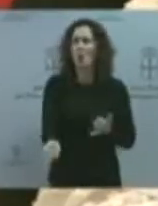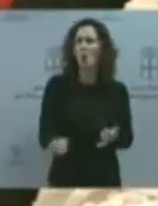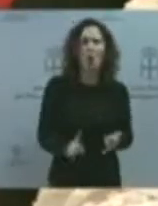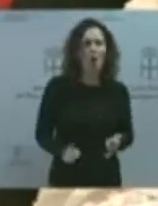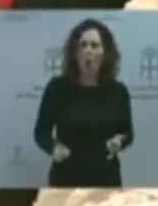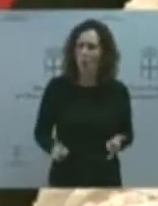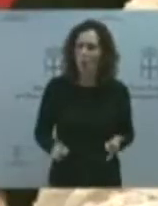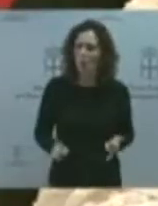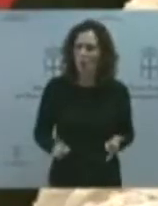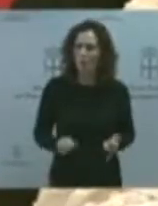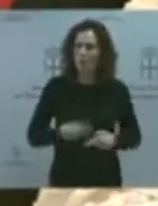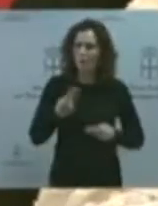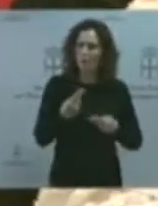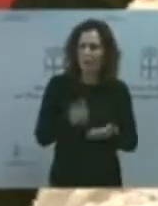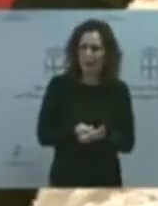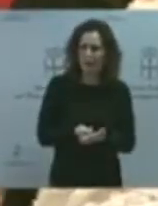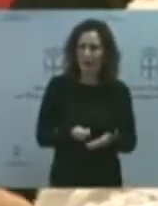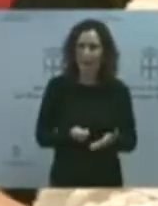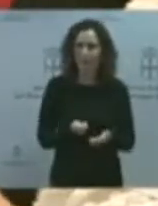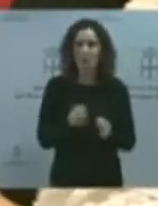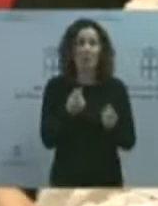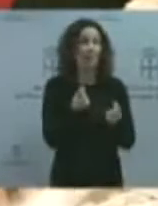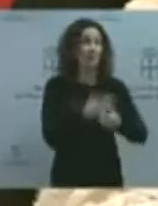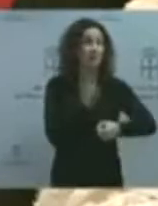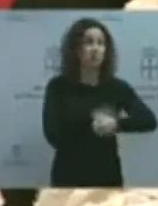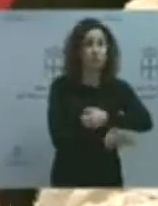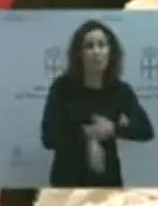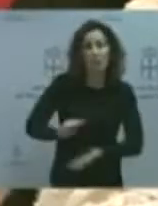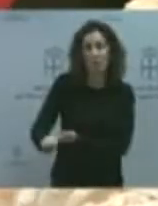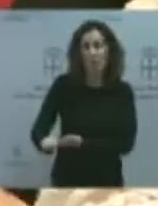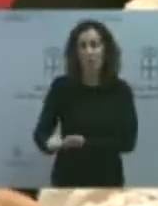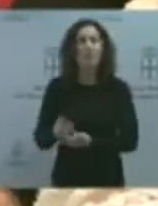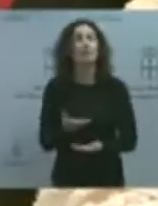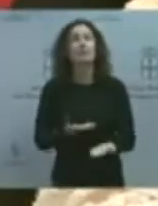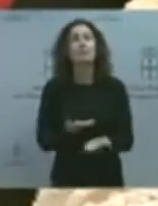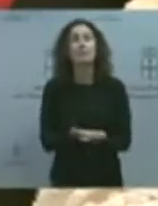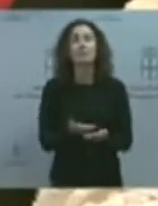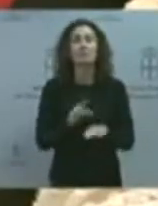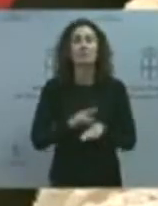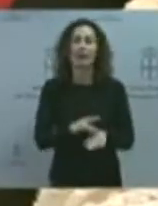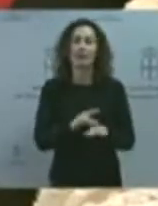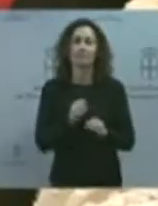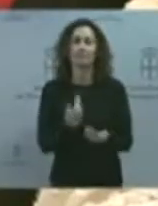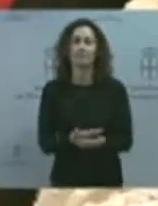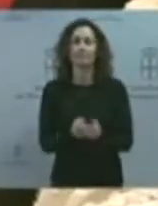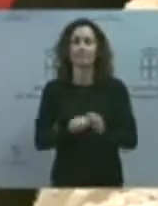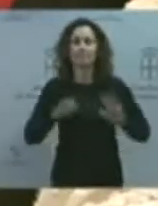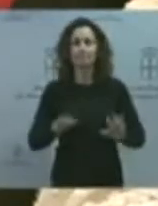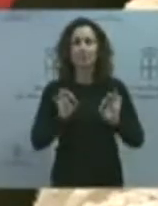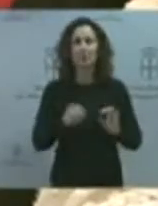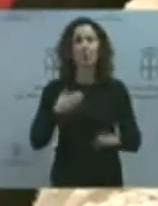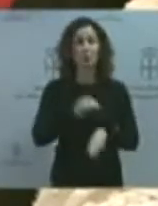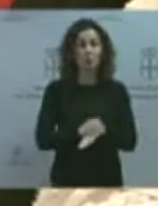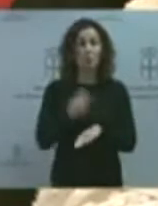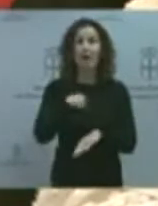desviando dinero. Es lo que le pedimos. Hay una hoja de ruta muy clara. Le pedimos que cumplan lo que se dijo porque no es que sea imposible suprimir el peaje sino que